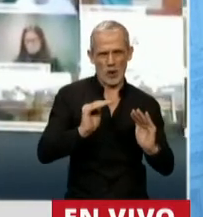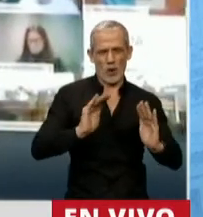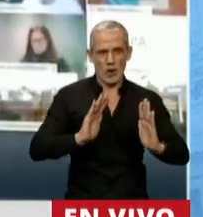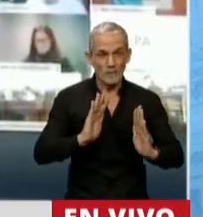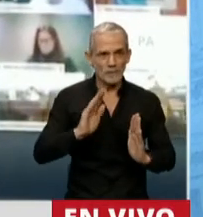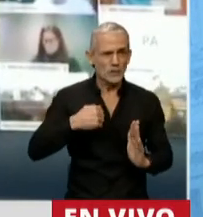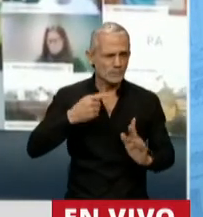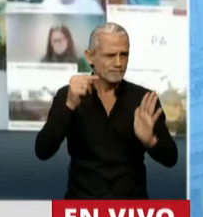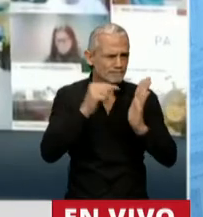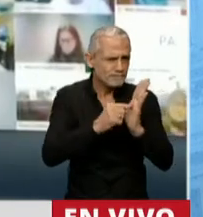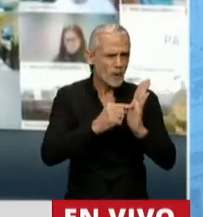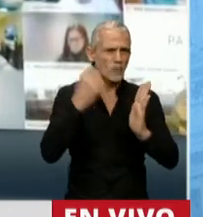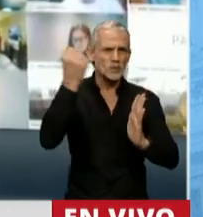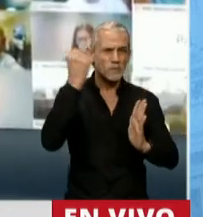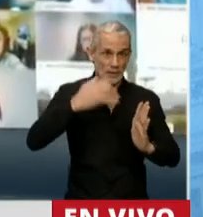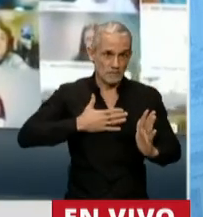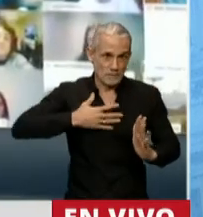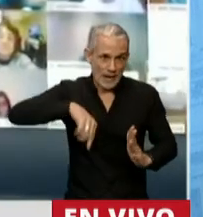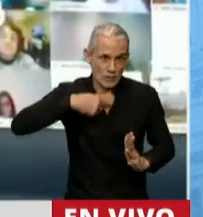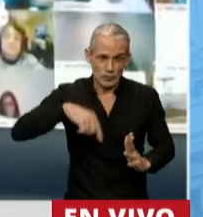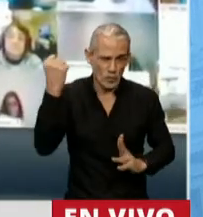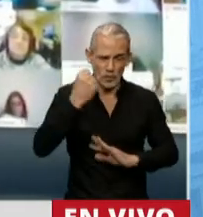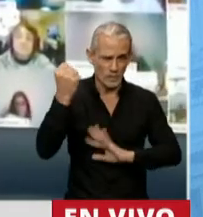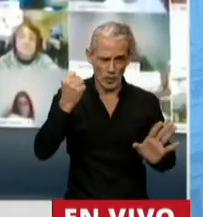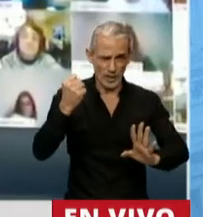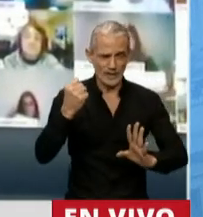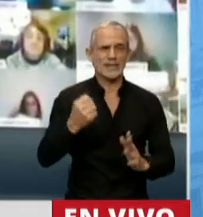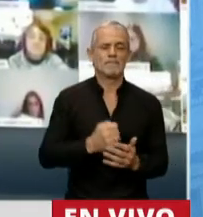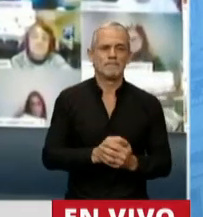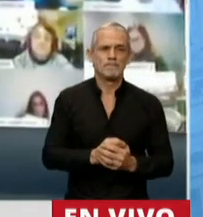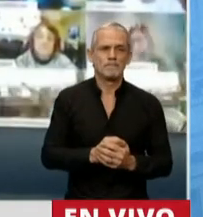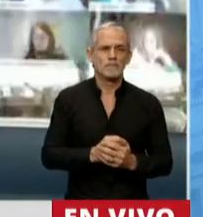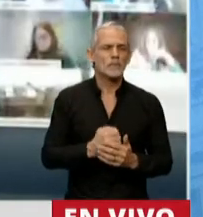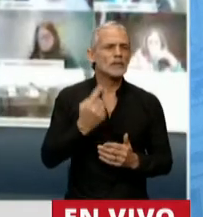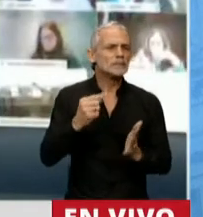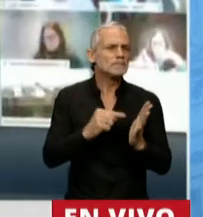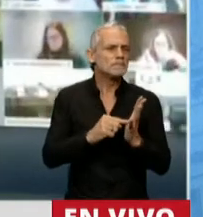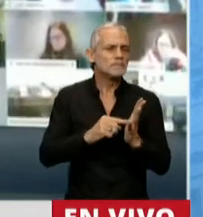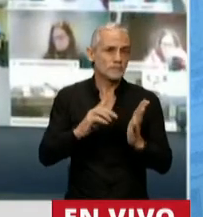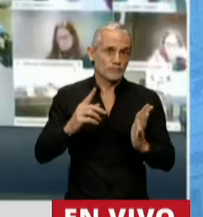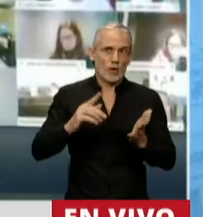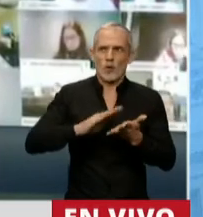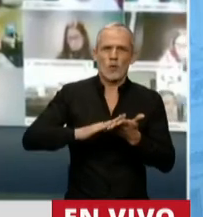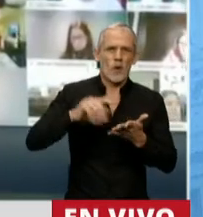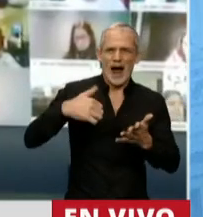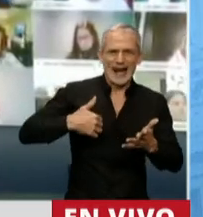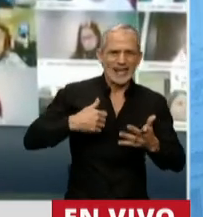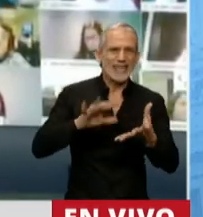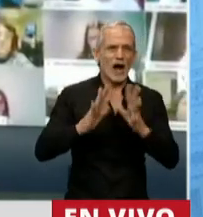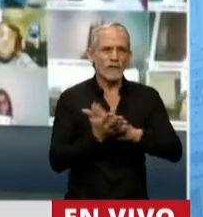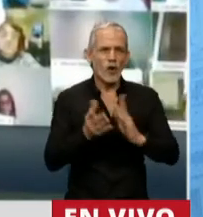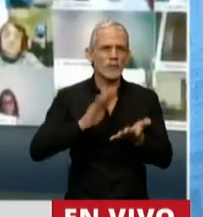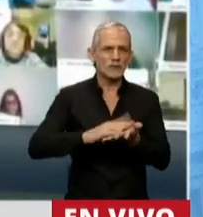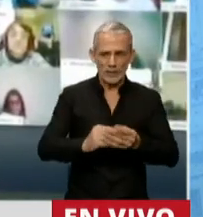nosotros es sumamente significativo. Sin lugar a dudas, presidente, no son nuevos en la Argentina los mecanismos de